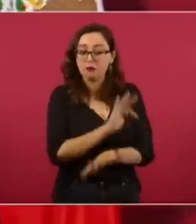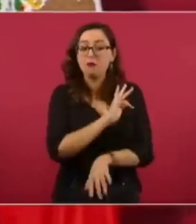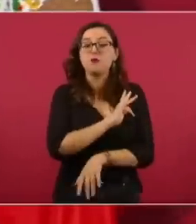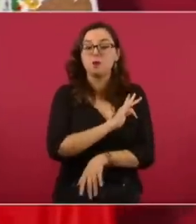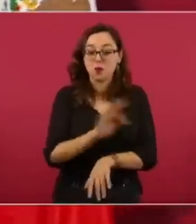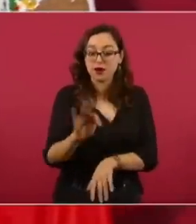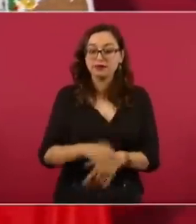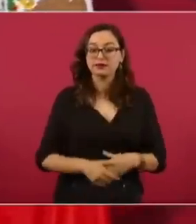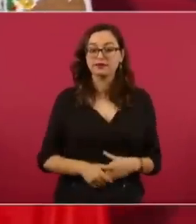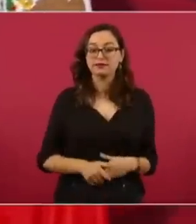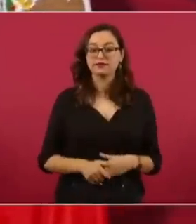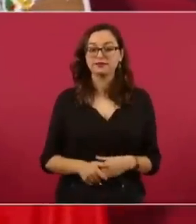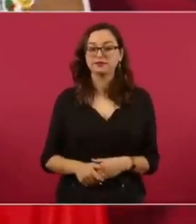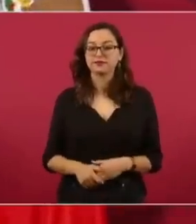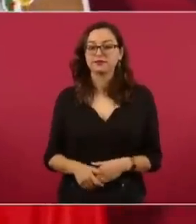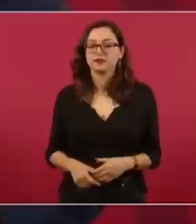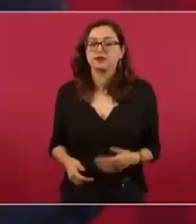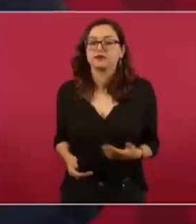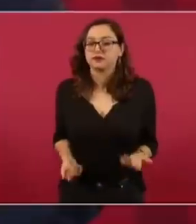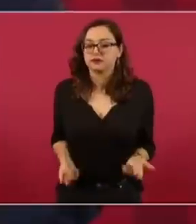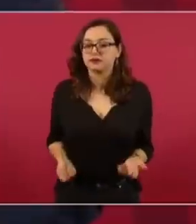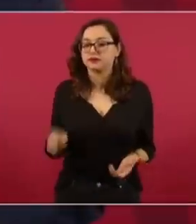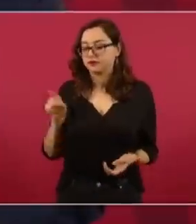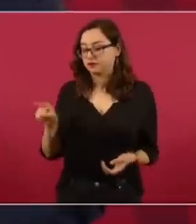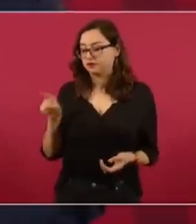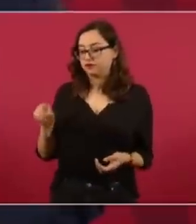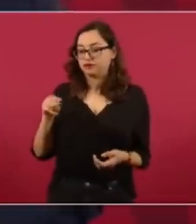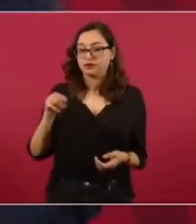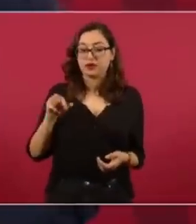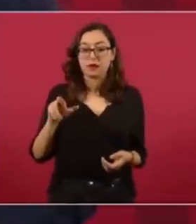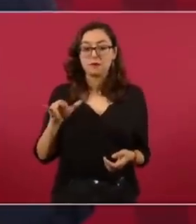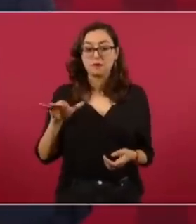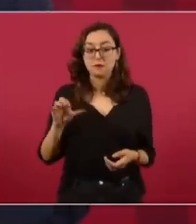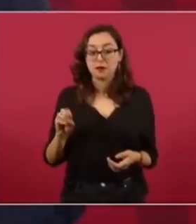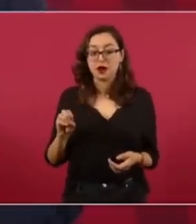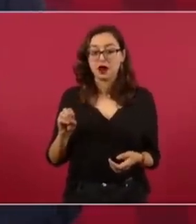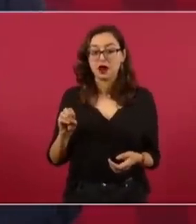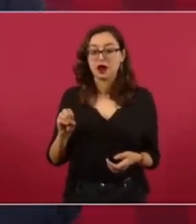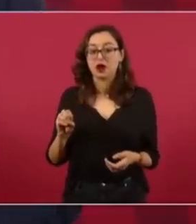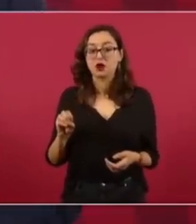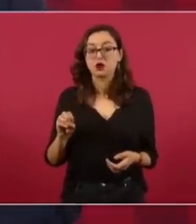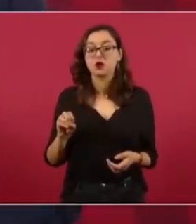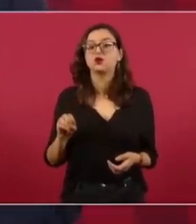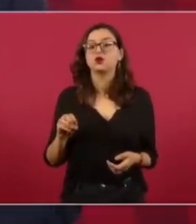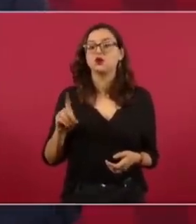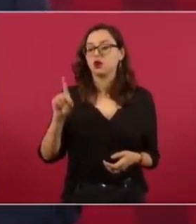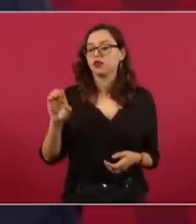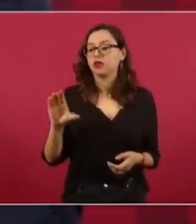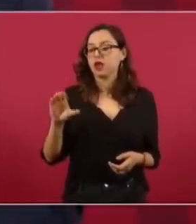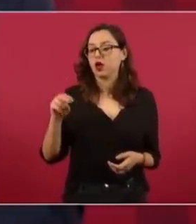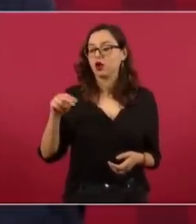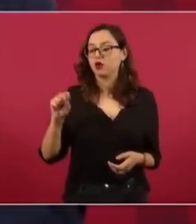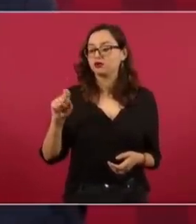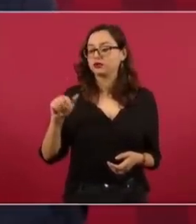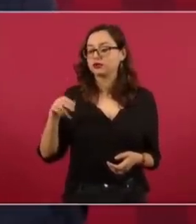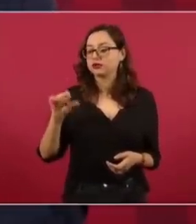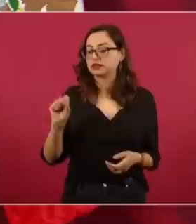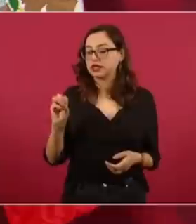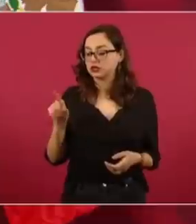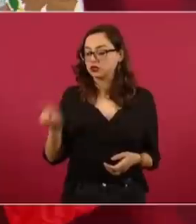como venía del ITAM de Constanza, no aguantó